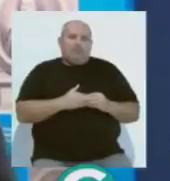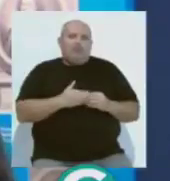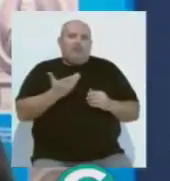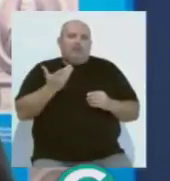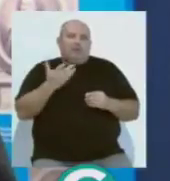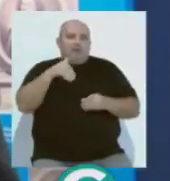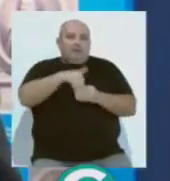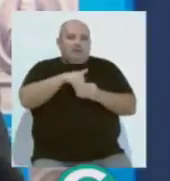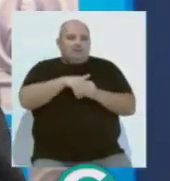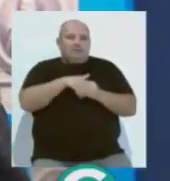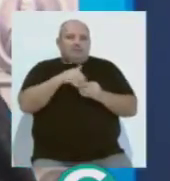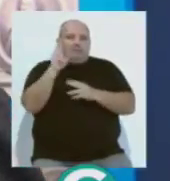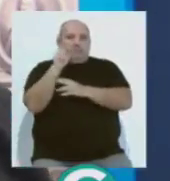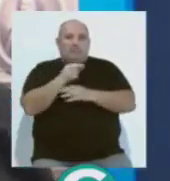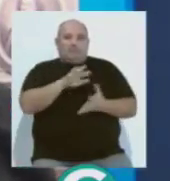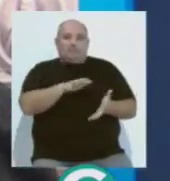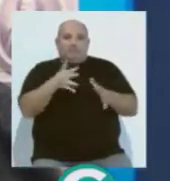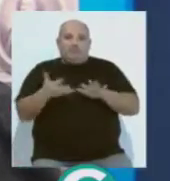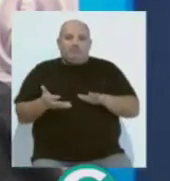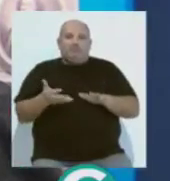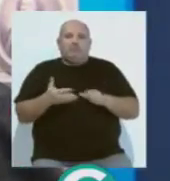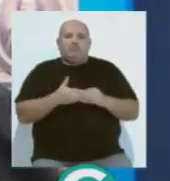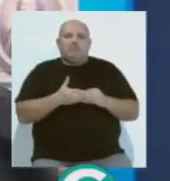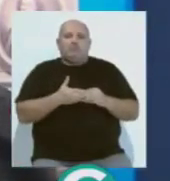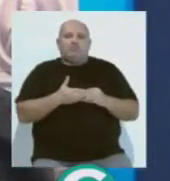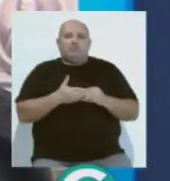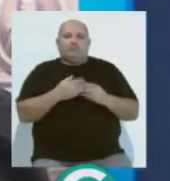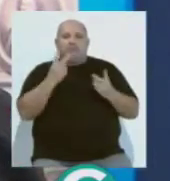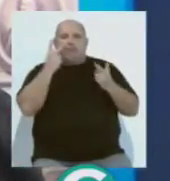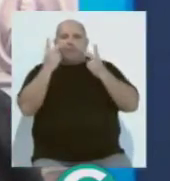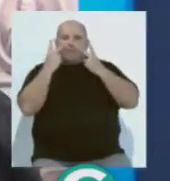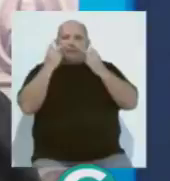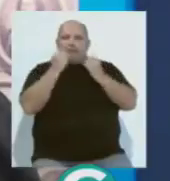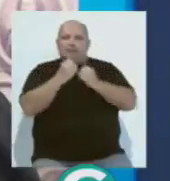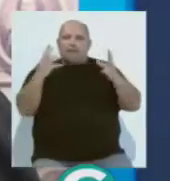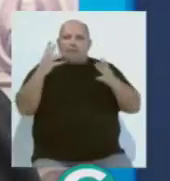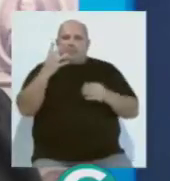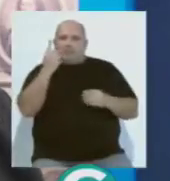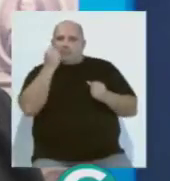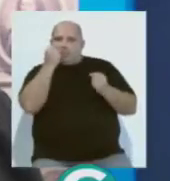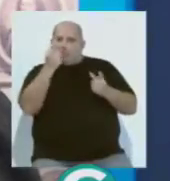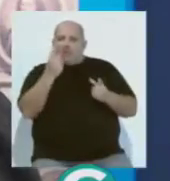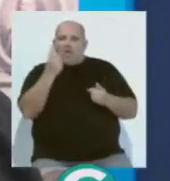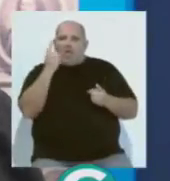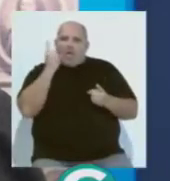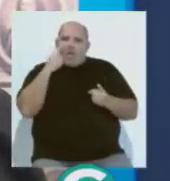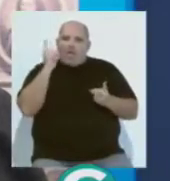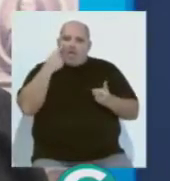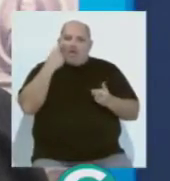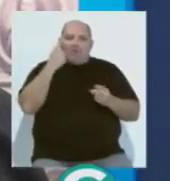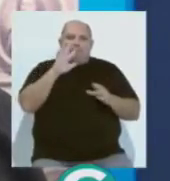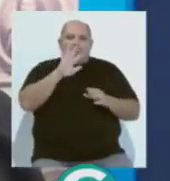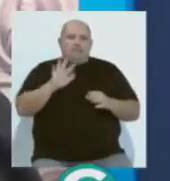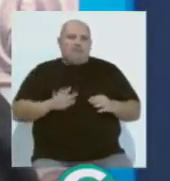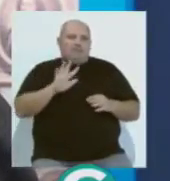contextos en los que se desarrolla su pintura el espectador puede ver, puede descubrir algunas cuestiones objetivas